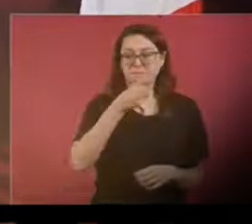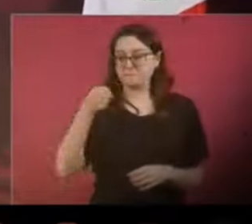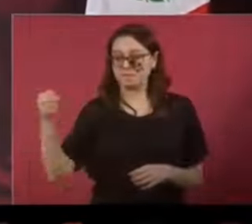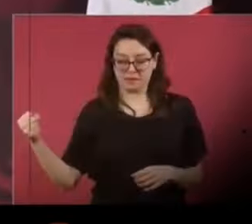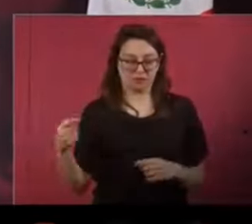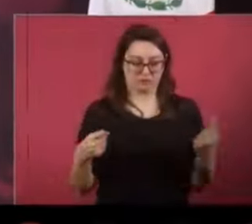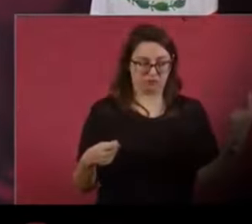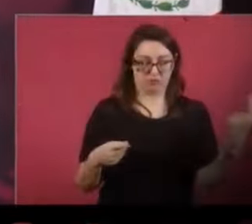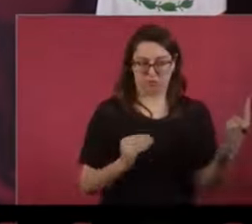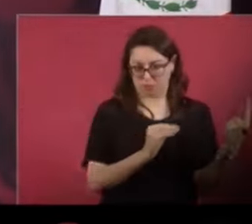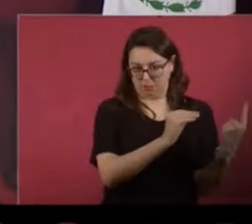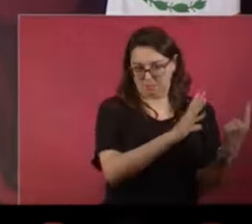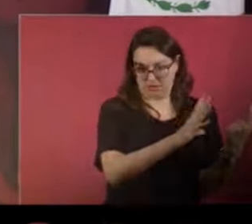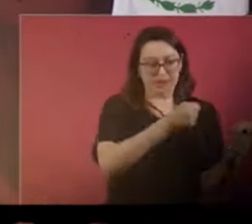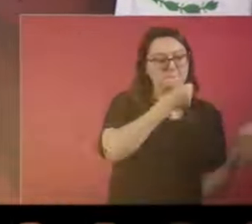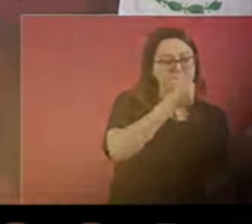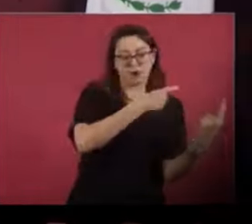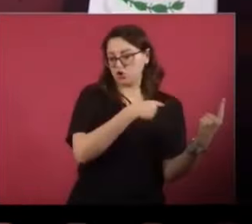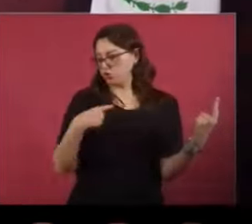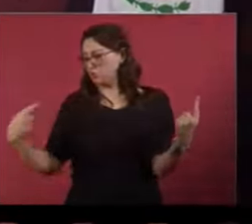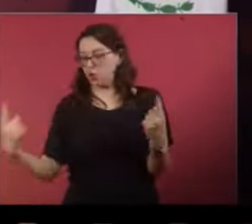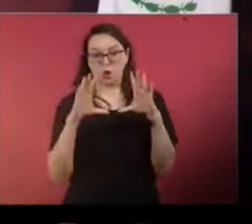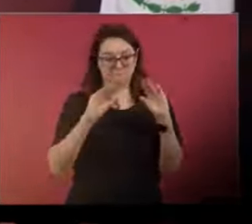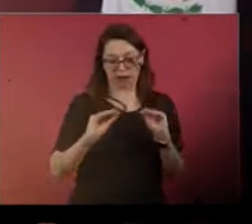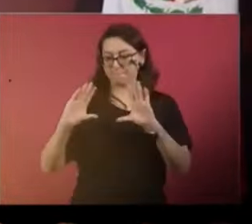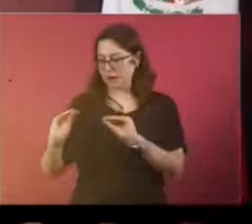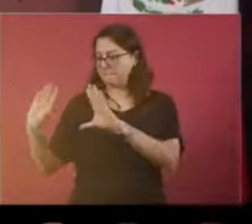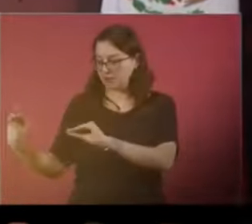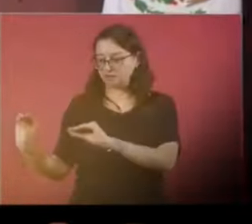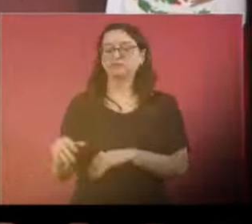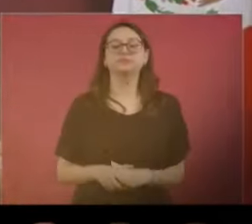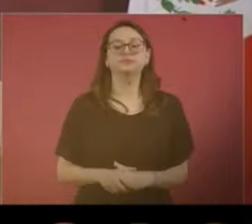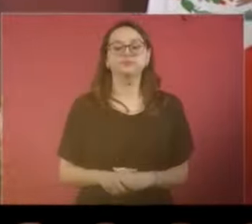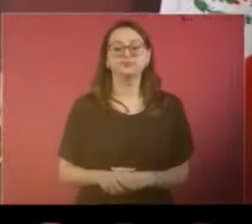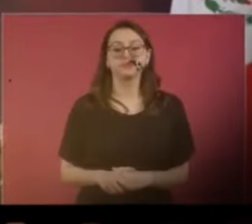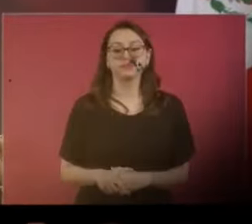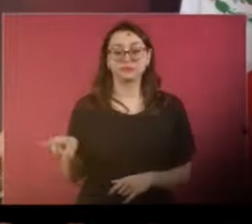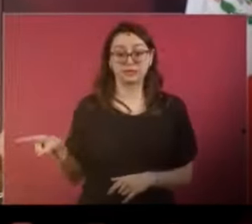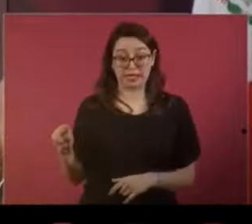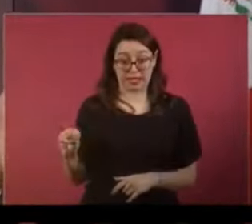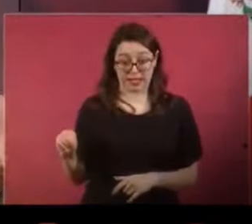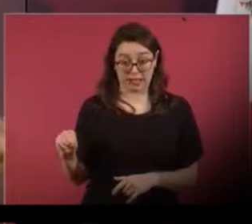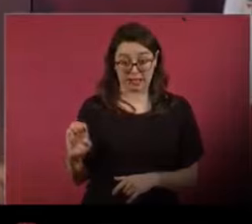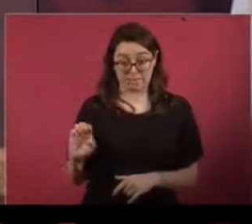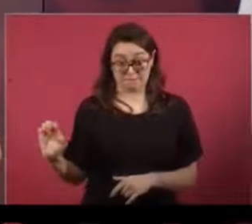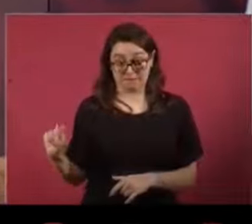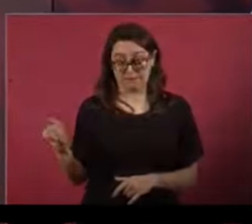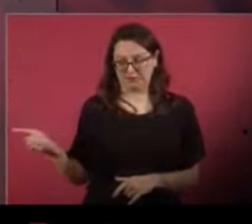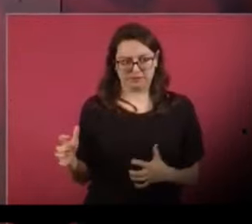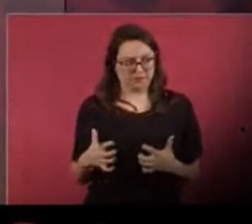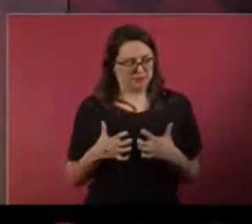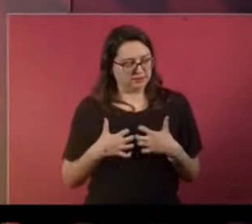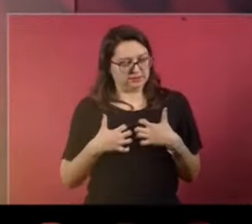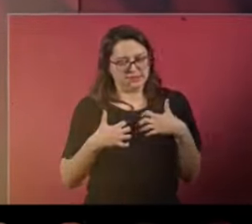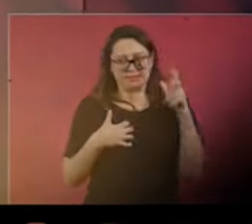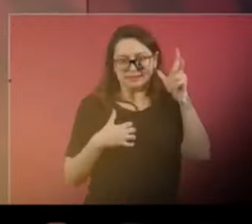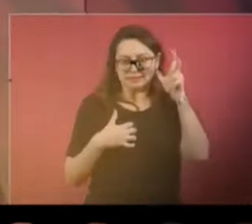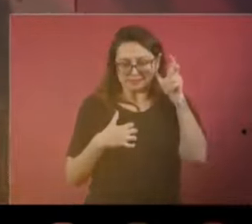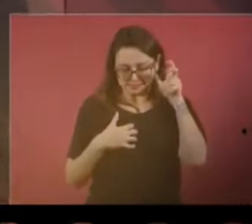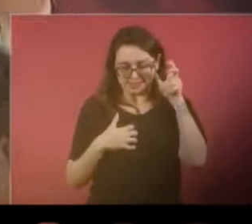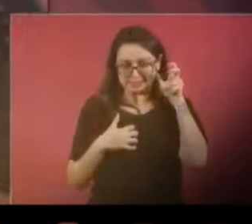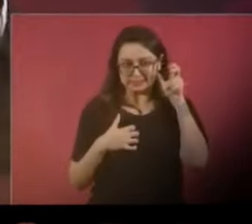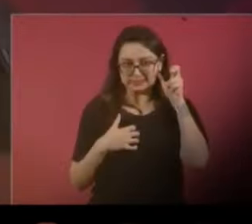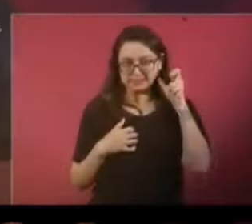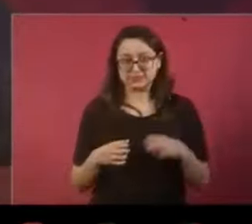el candidato de PAN, Anaya, escucho a mí, pero molestísimo, descompuesto.